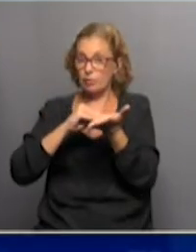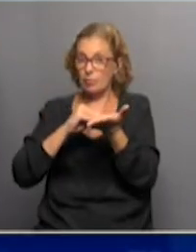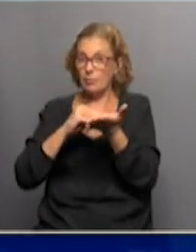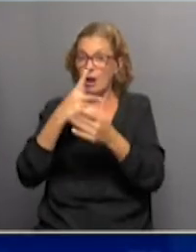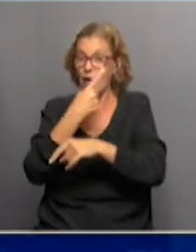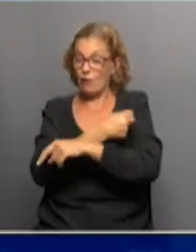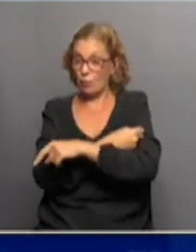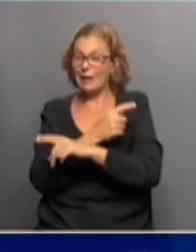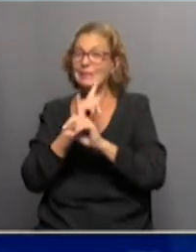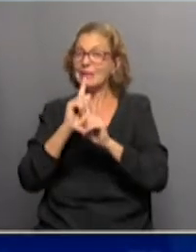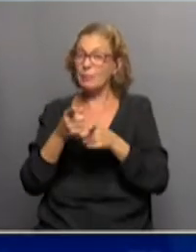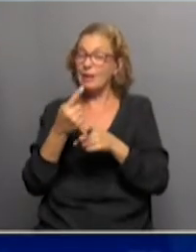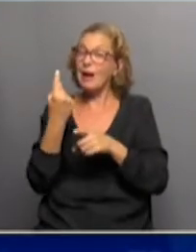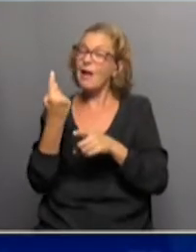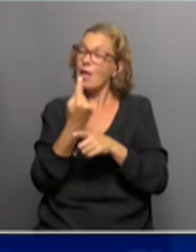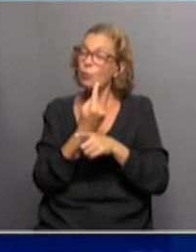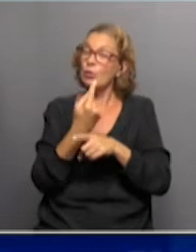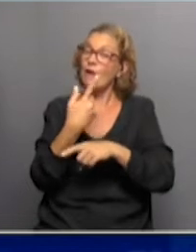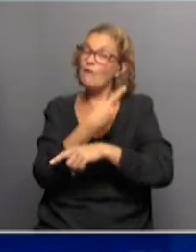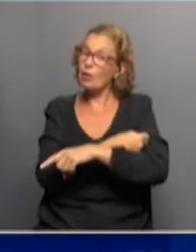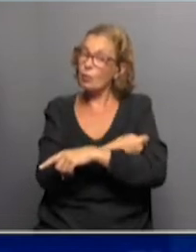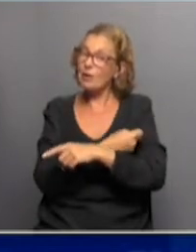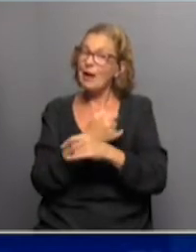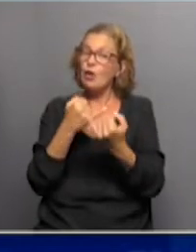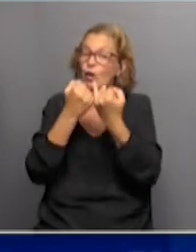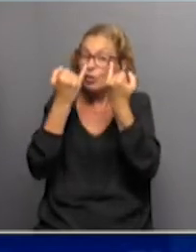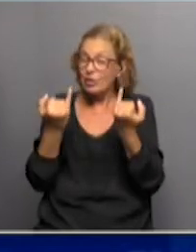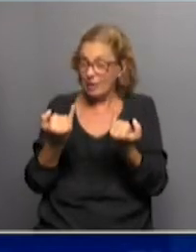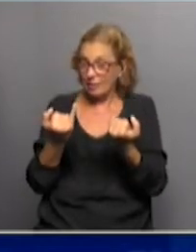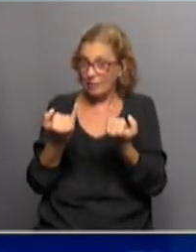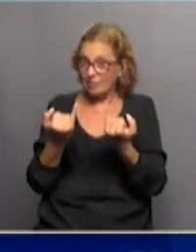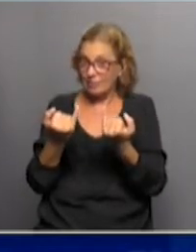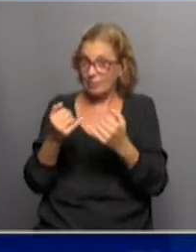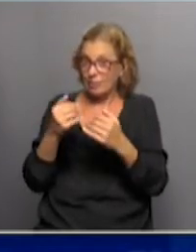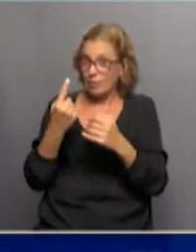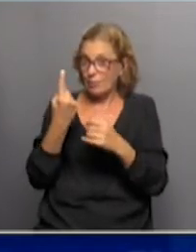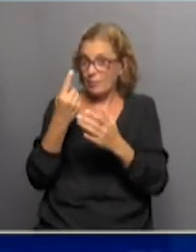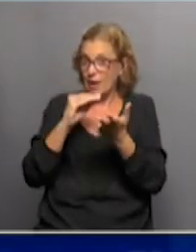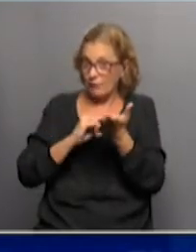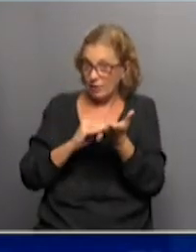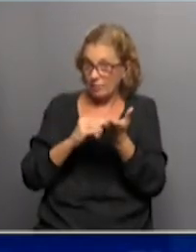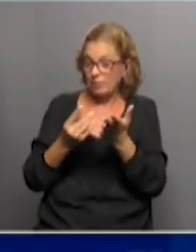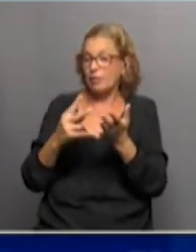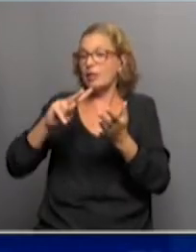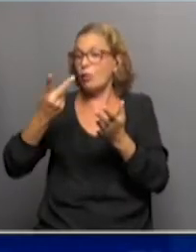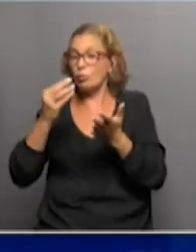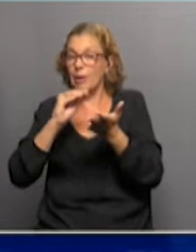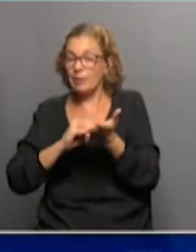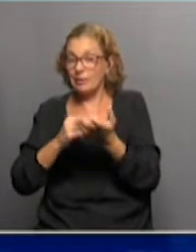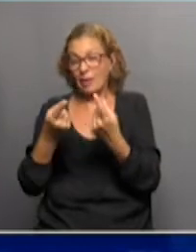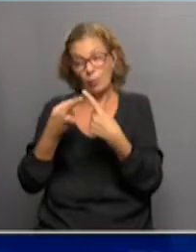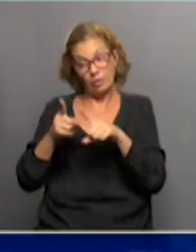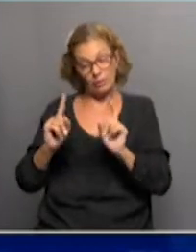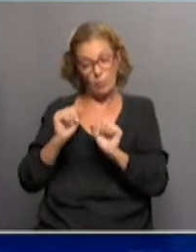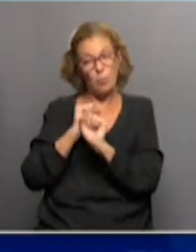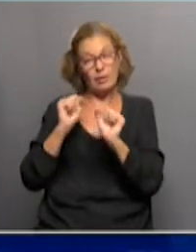vacuna. Porque además cada vacuna tiene unos días interdosis que pueden ser diferentes.